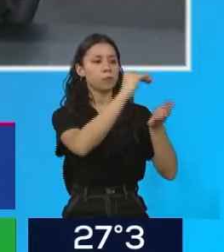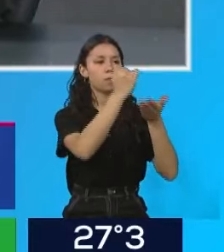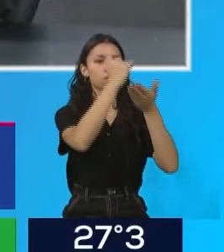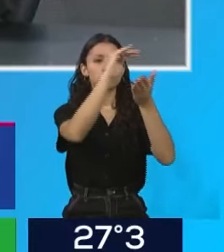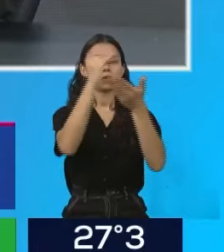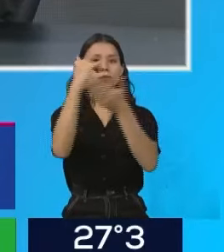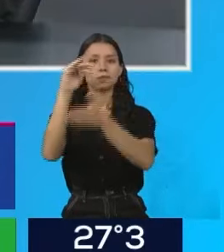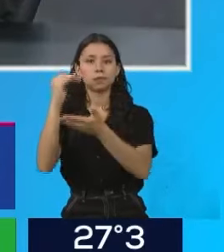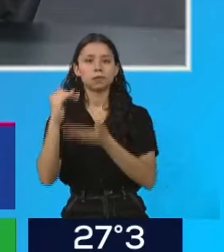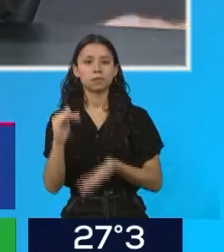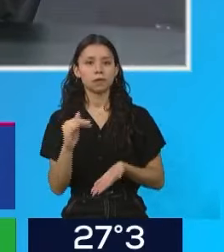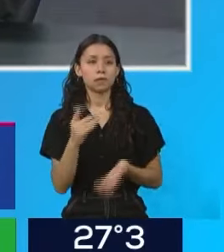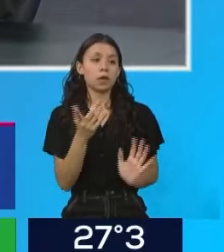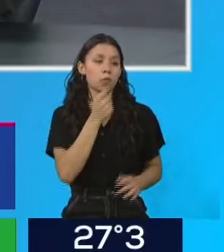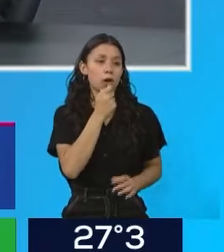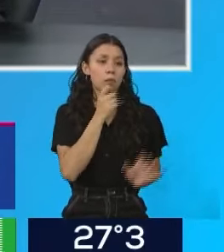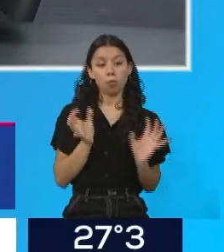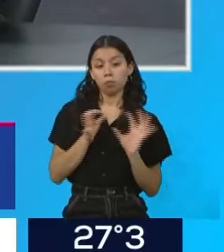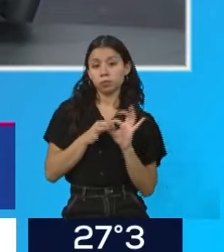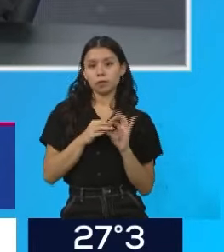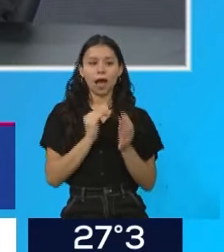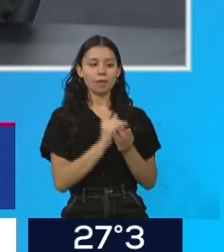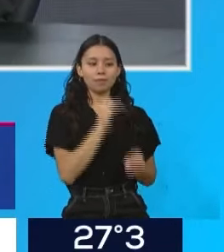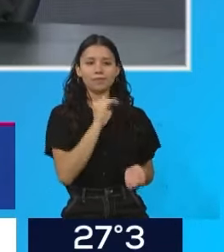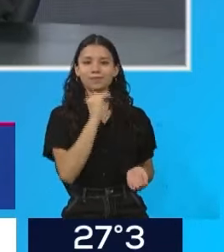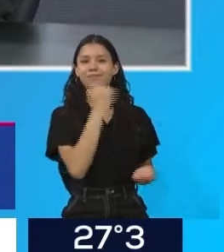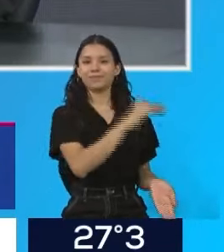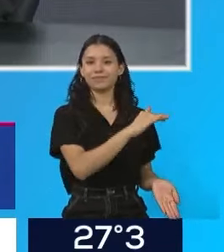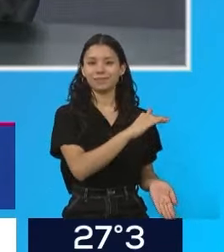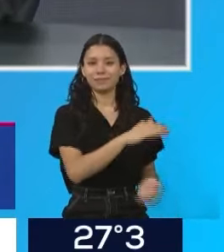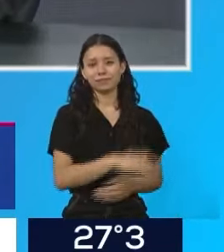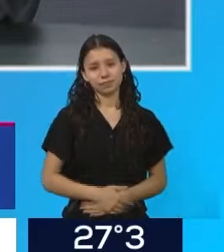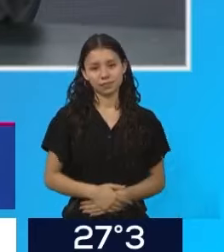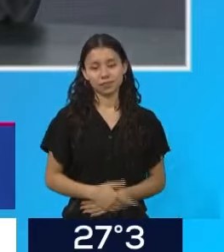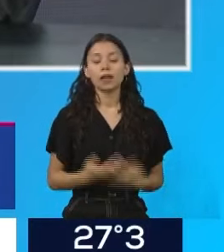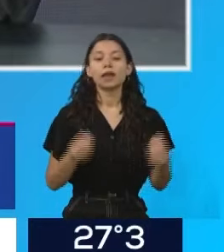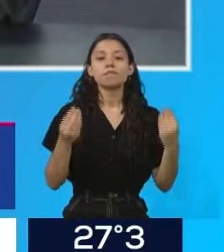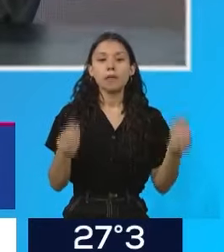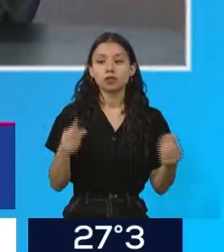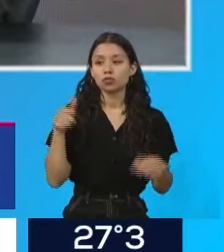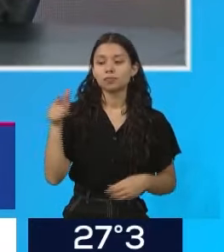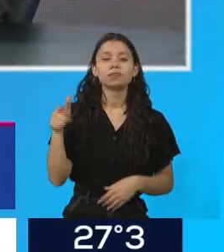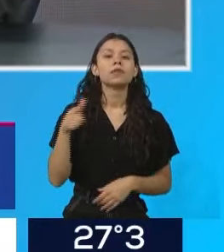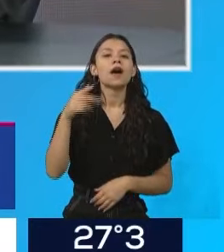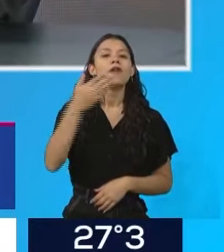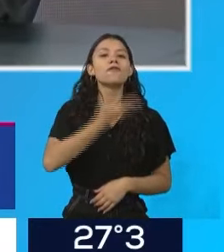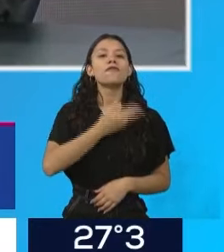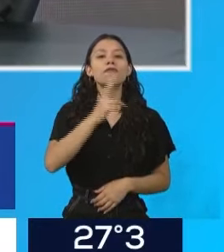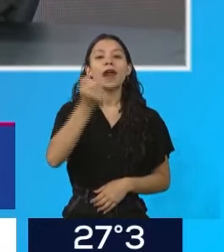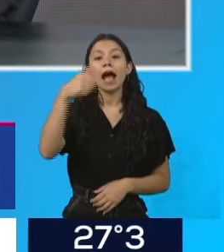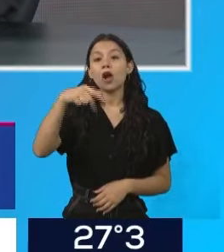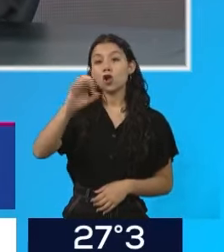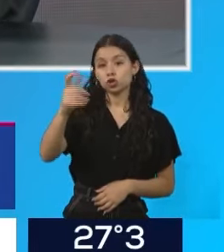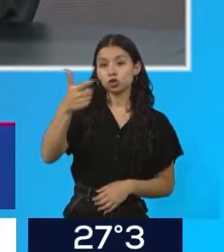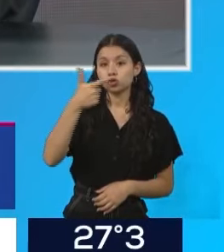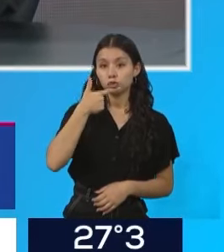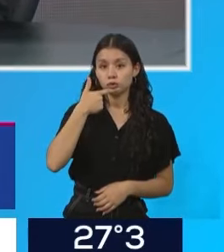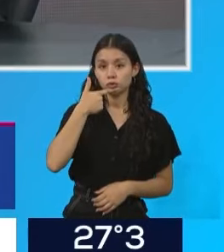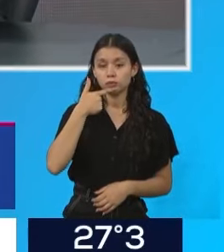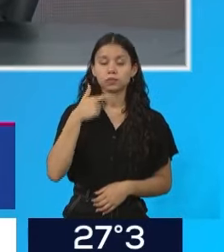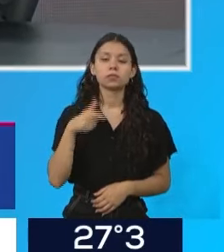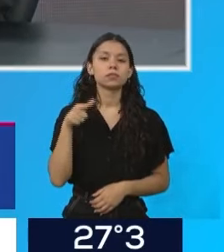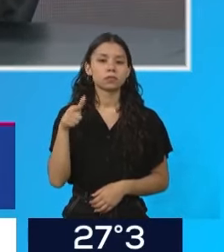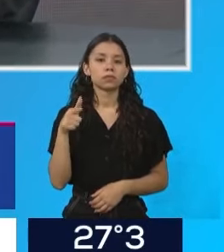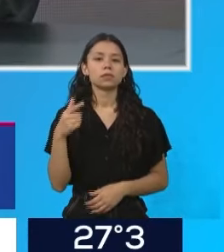gobierno mandó a Guillermo Francos a negociar con los gobernadores, los gobernadores no quieren en su mayoría, estamos hablando de dialoguistas